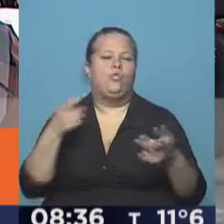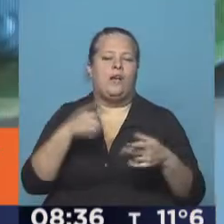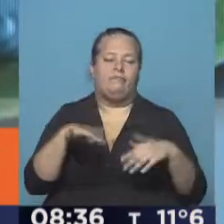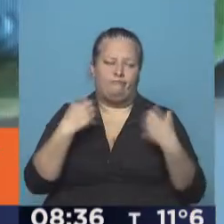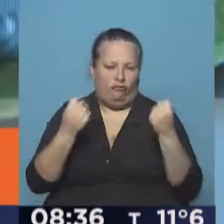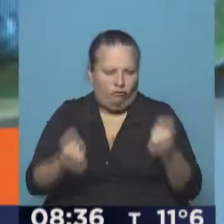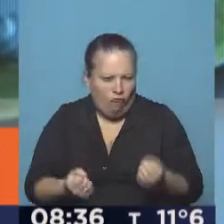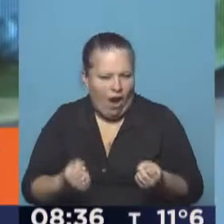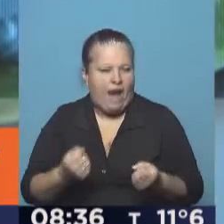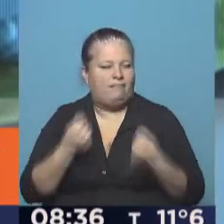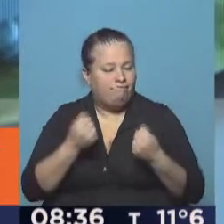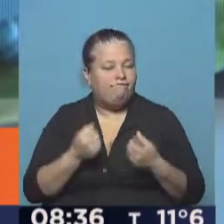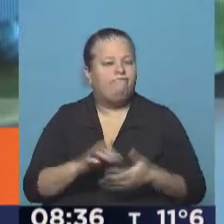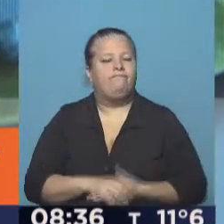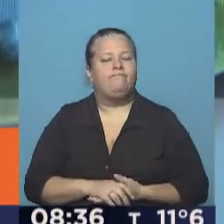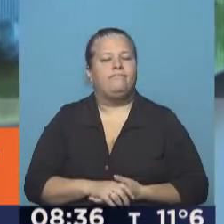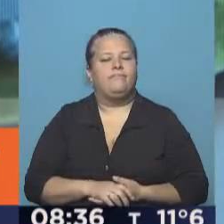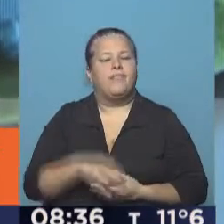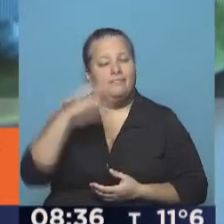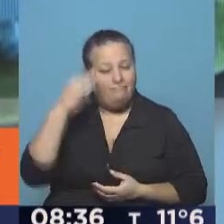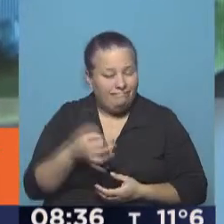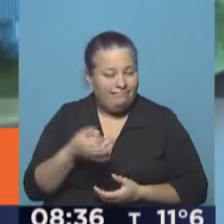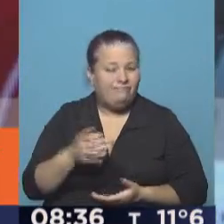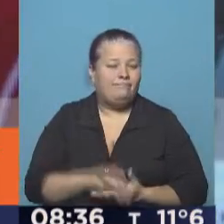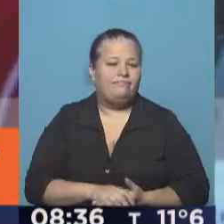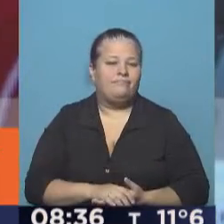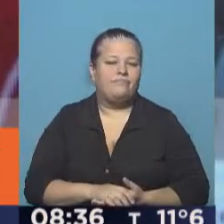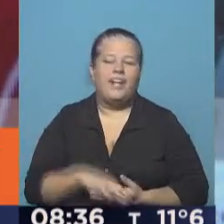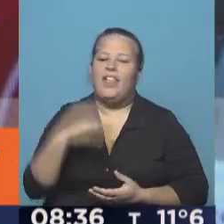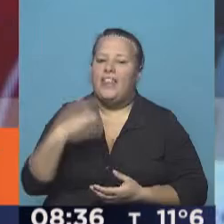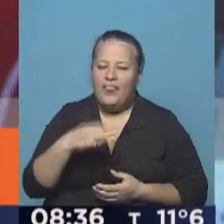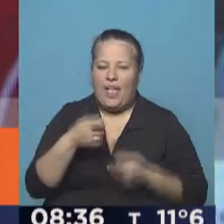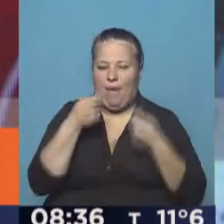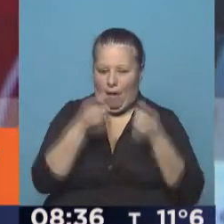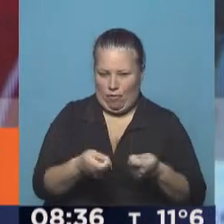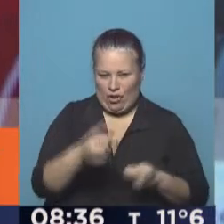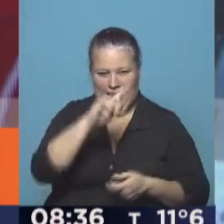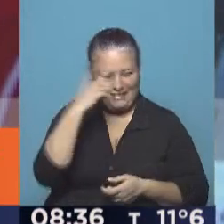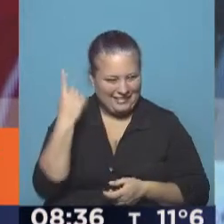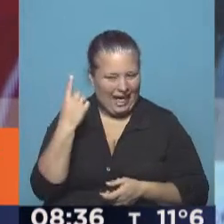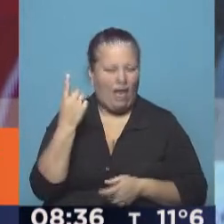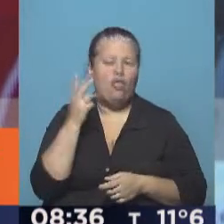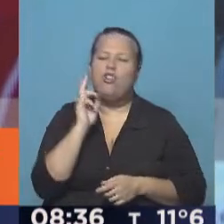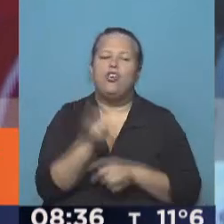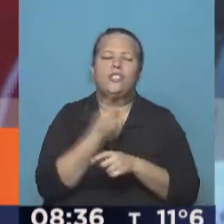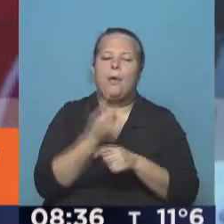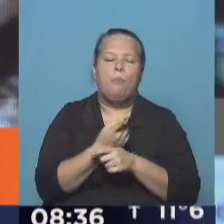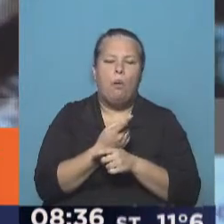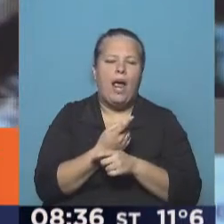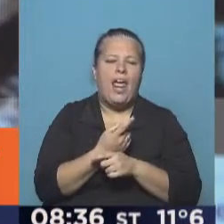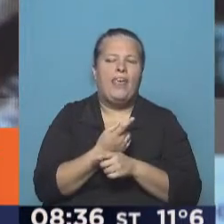tanta fuerza y tanta potencia, en realidad tienen que ser acompañados por el Estado, no pueden estar